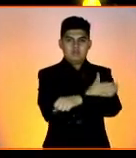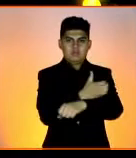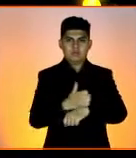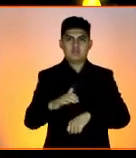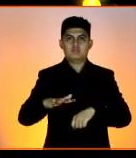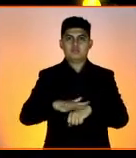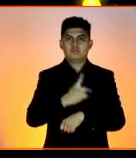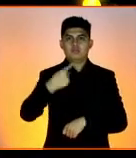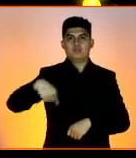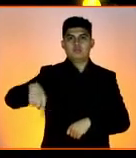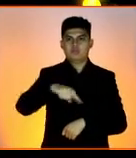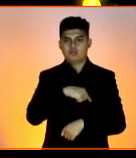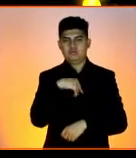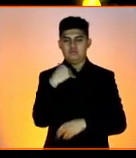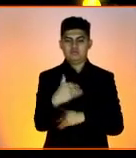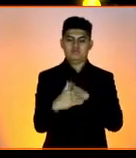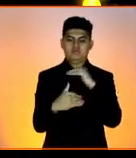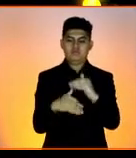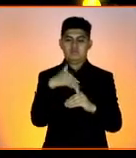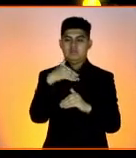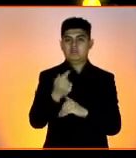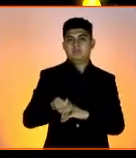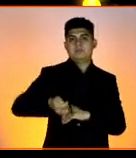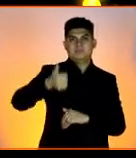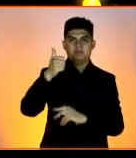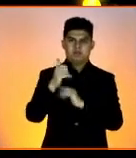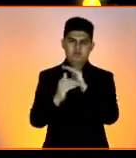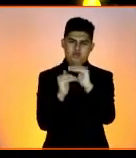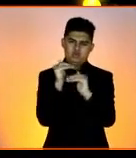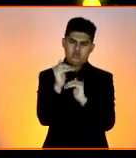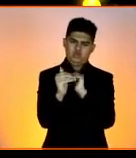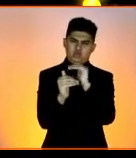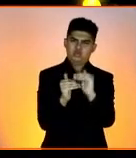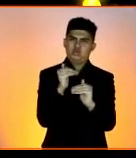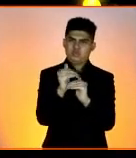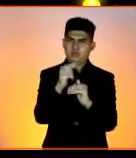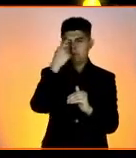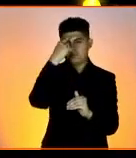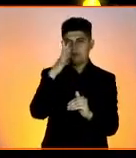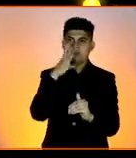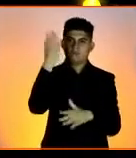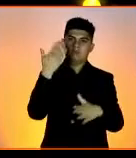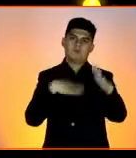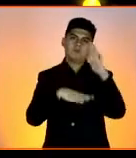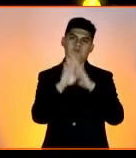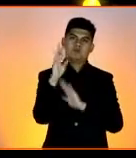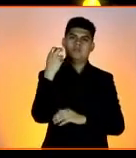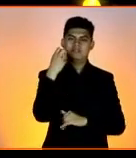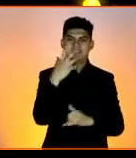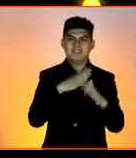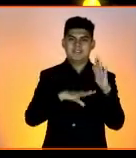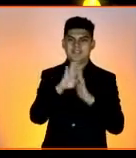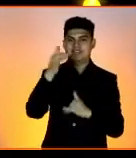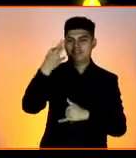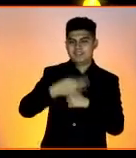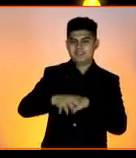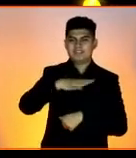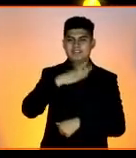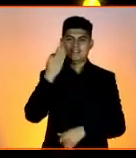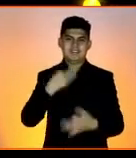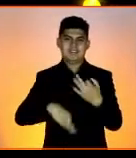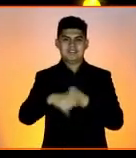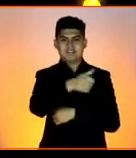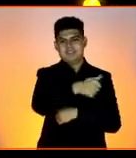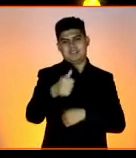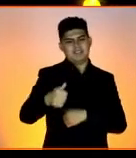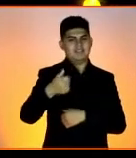pues por subir la escalera de los primeros peldaños de la escalera del éxito, que es el éxito, mientras tengamos éxito cada